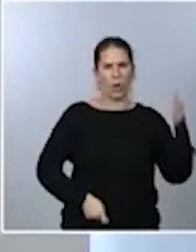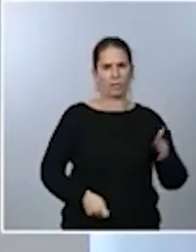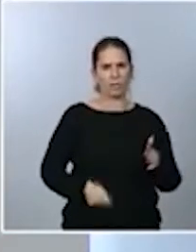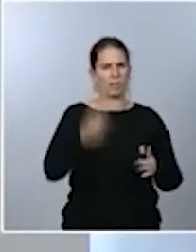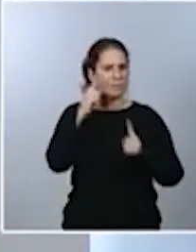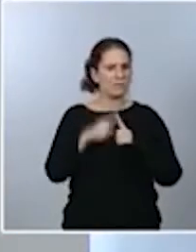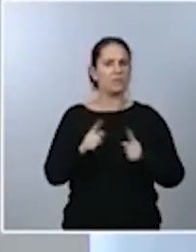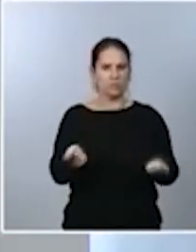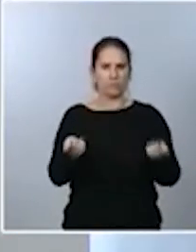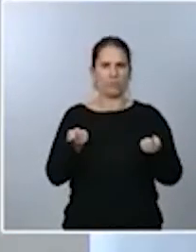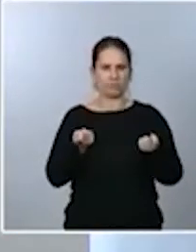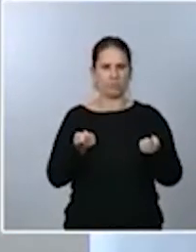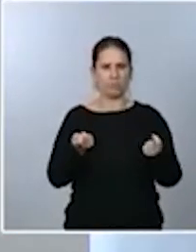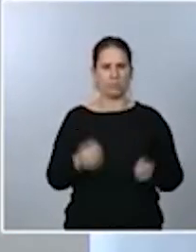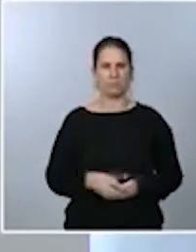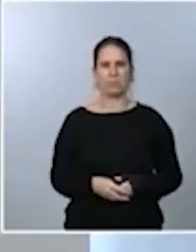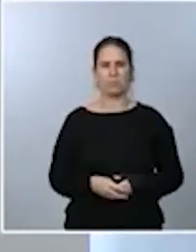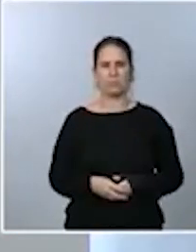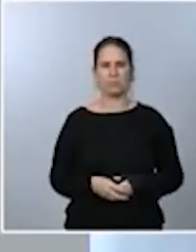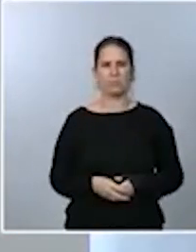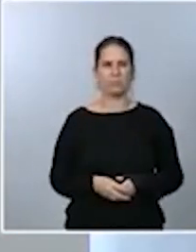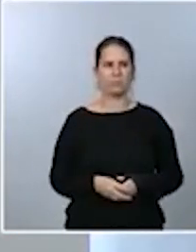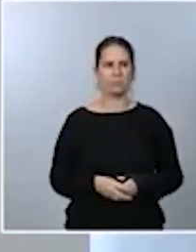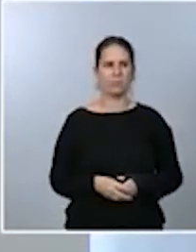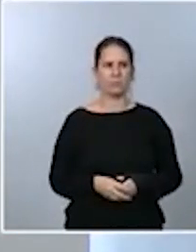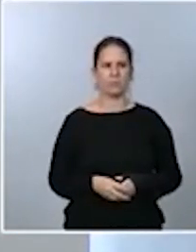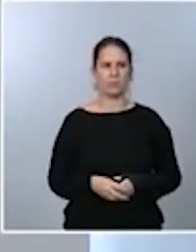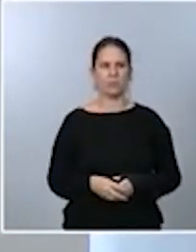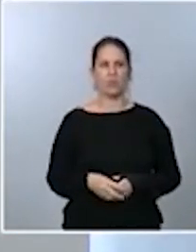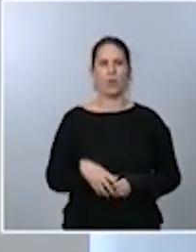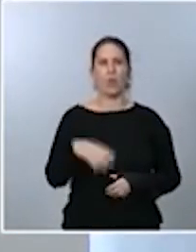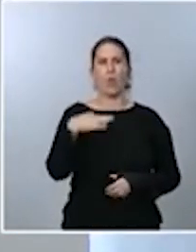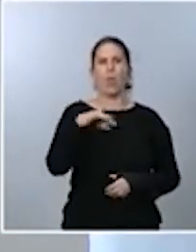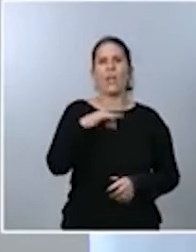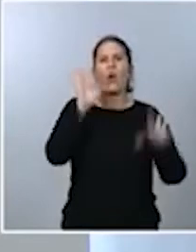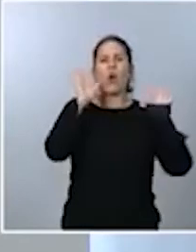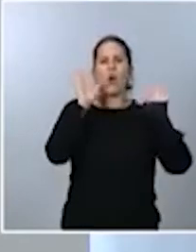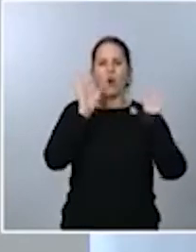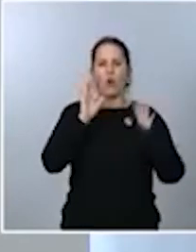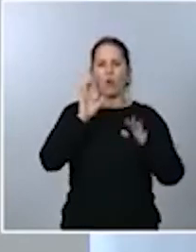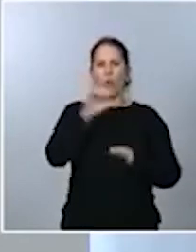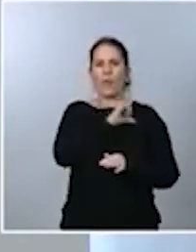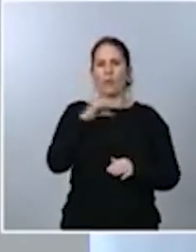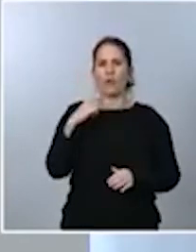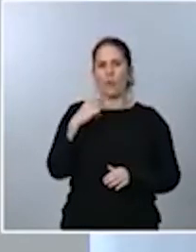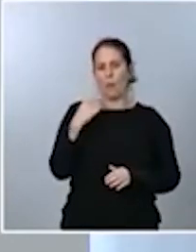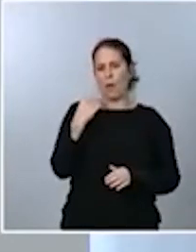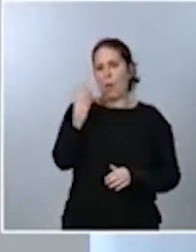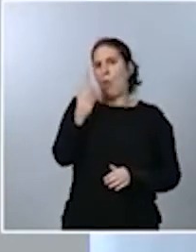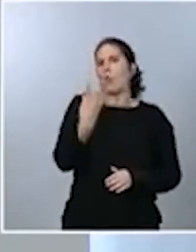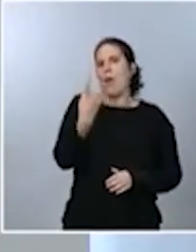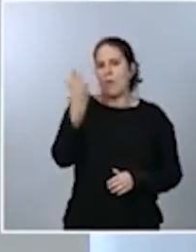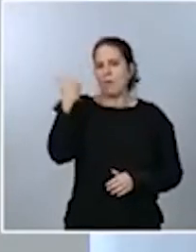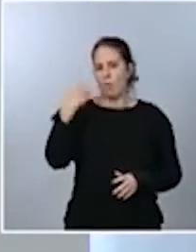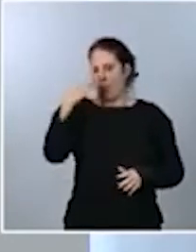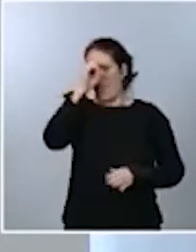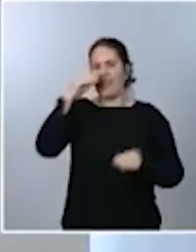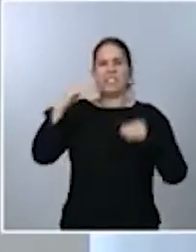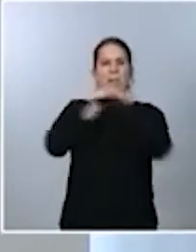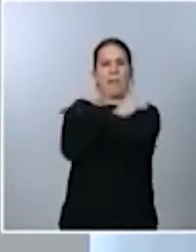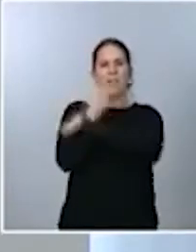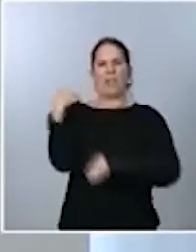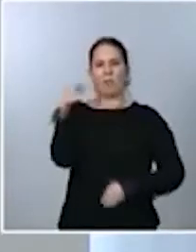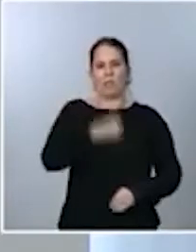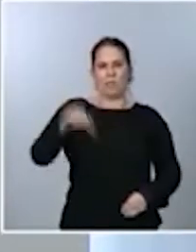hubo una discrepancia con una comunidad autónoma hace unas semanas, pero, en fin, se dio cumplimiento también a